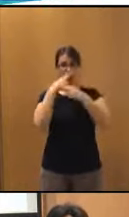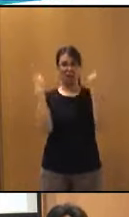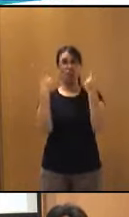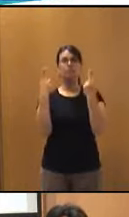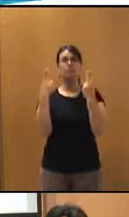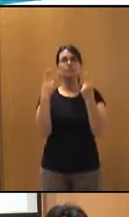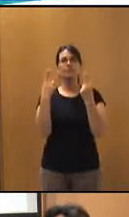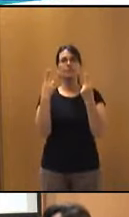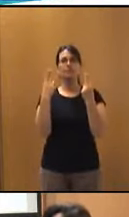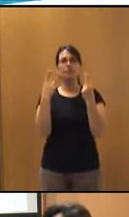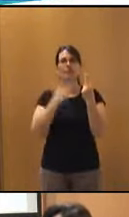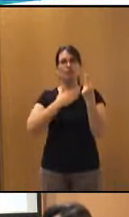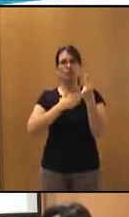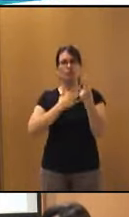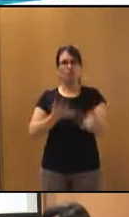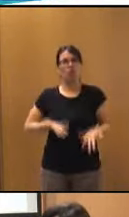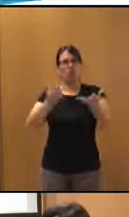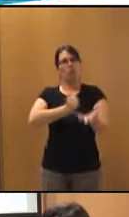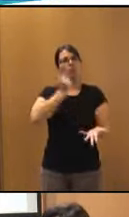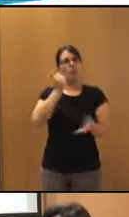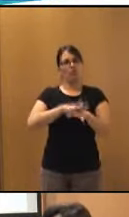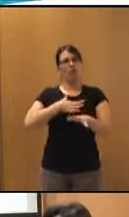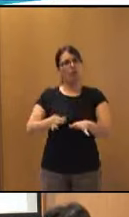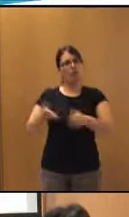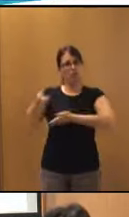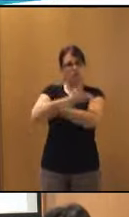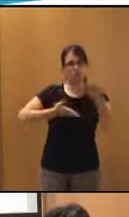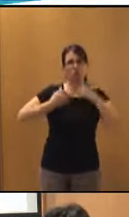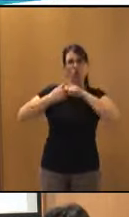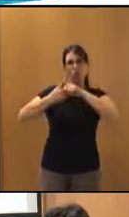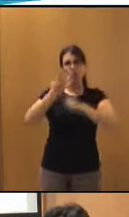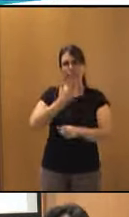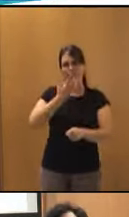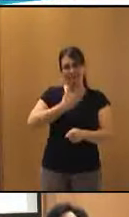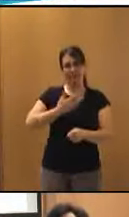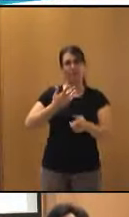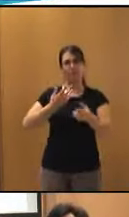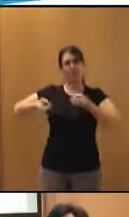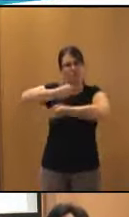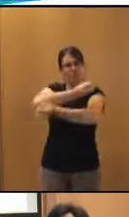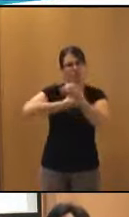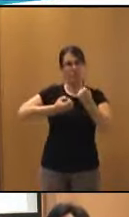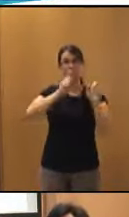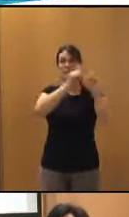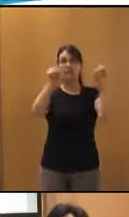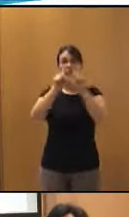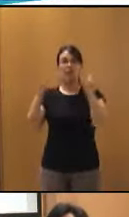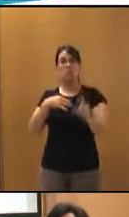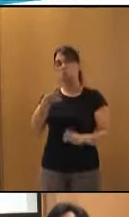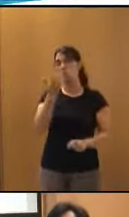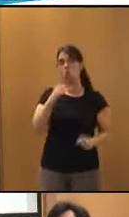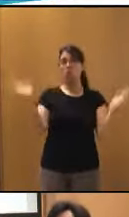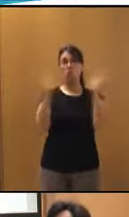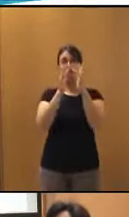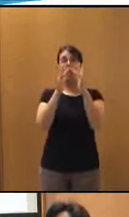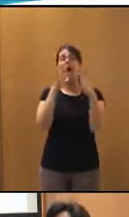se ofrece una oportunidad para colaborar y compartir conocimiento, para que se conozcan entre sí entidades que hasta ese momento quizá no se conocían.